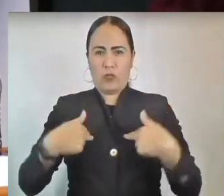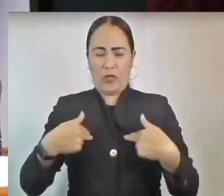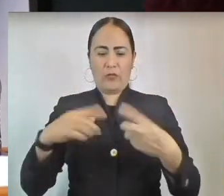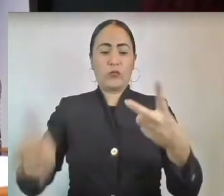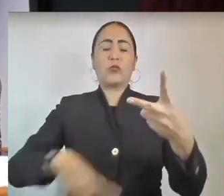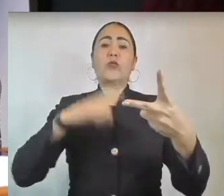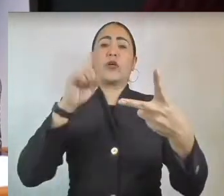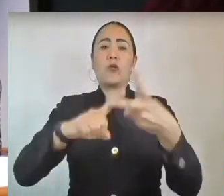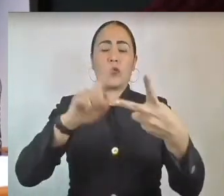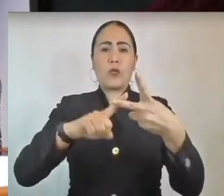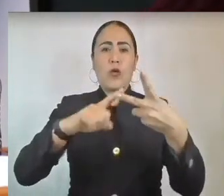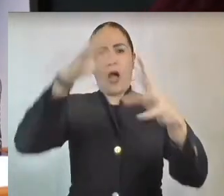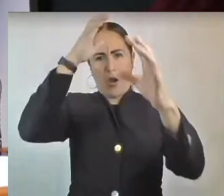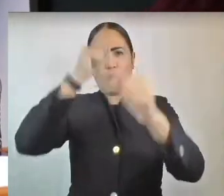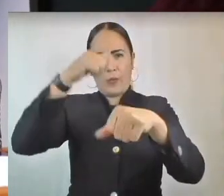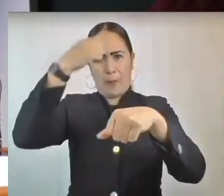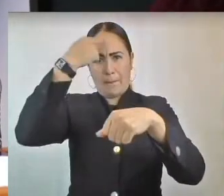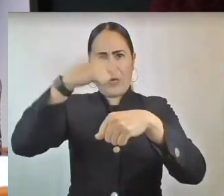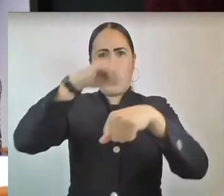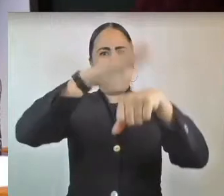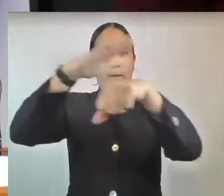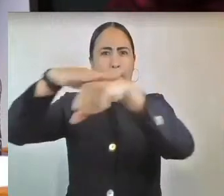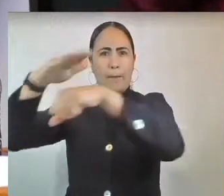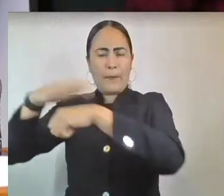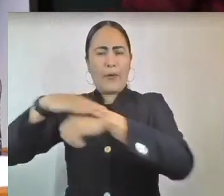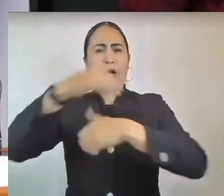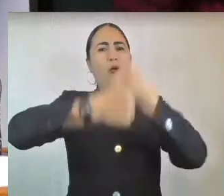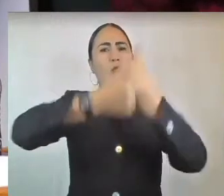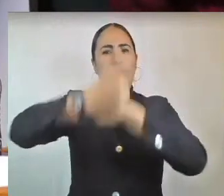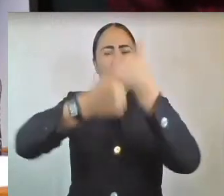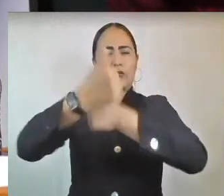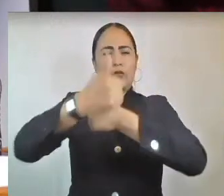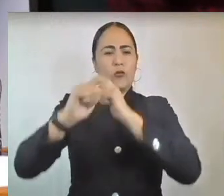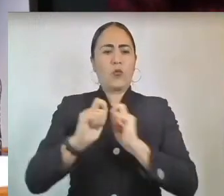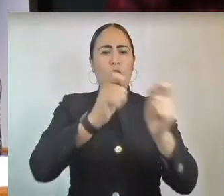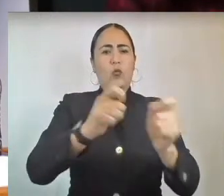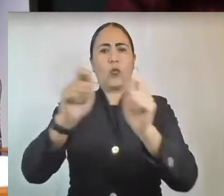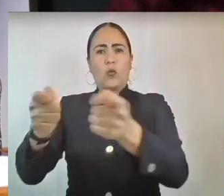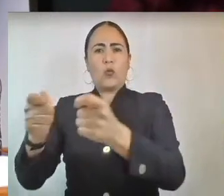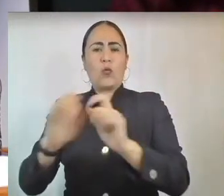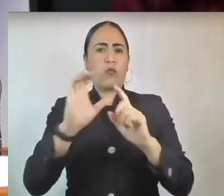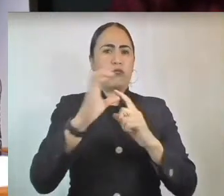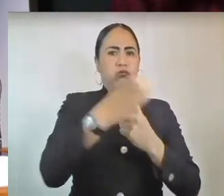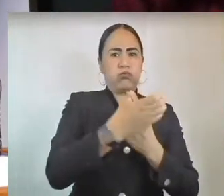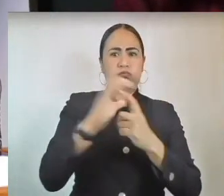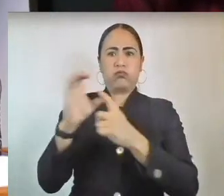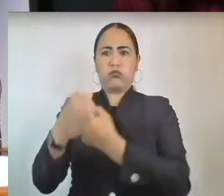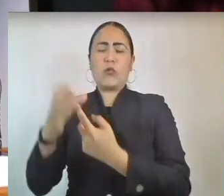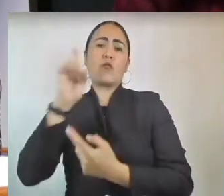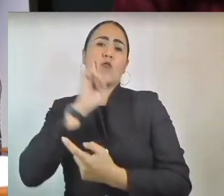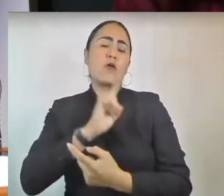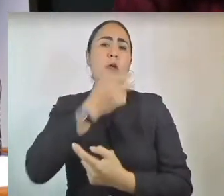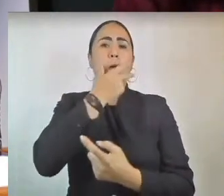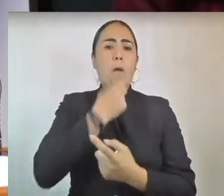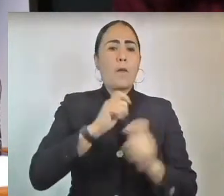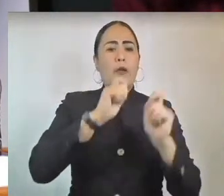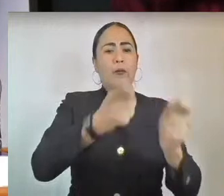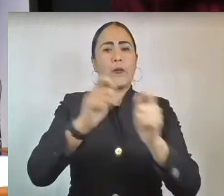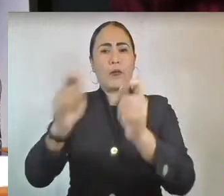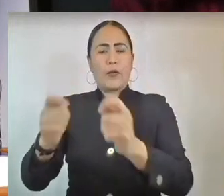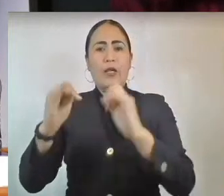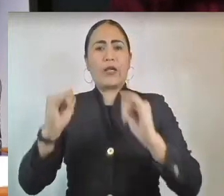emitir convocatoria en relación con el nombramiento de comisionadas o comisionados del Instituto de